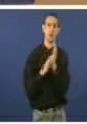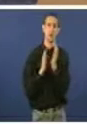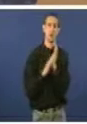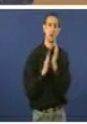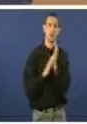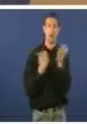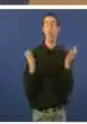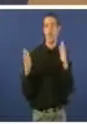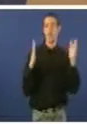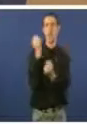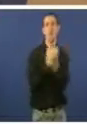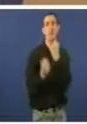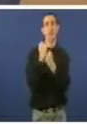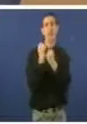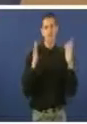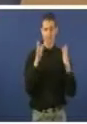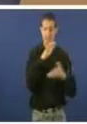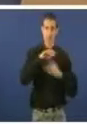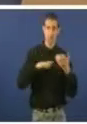en plena crise económica